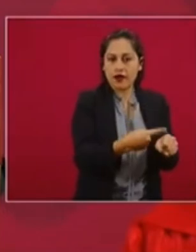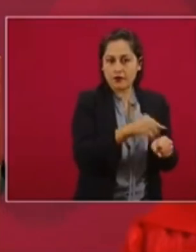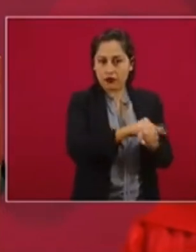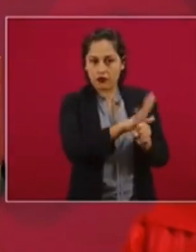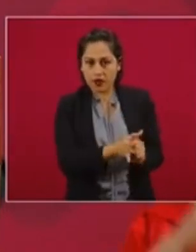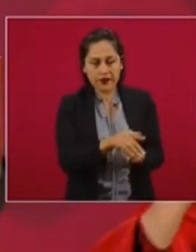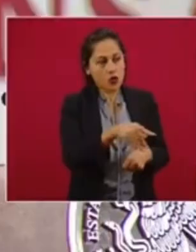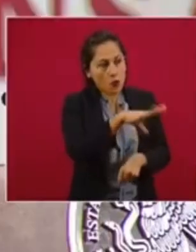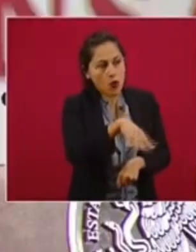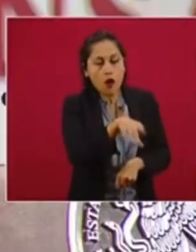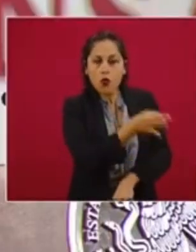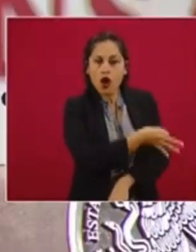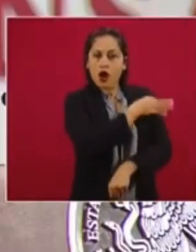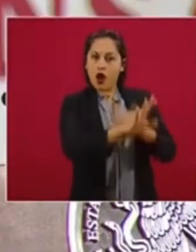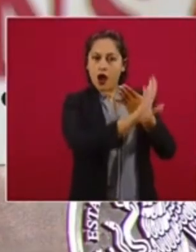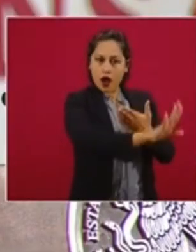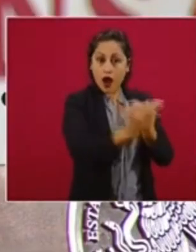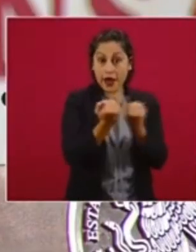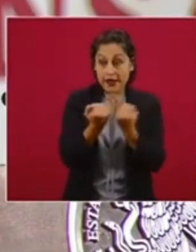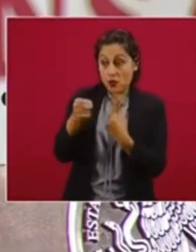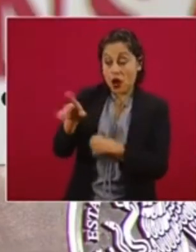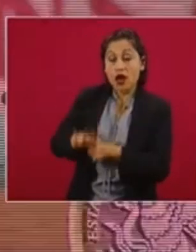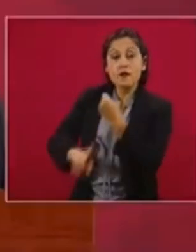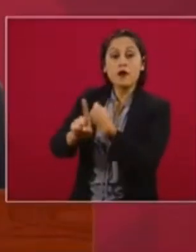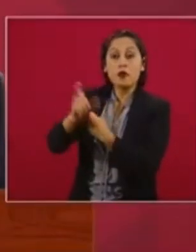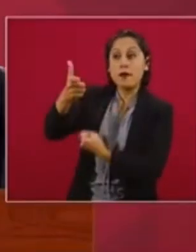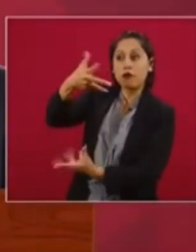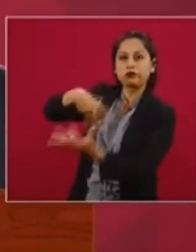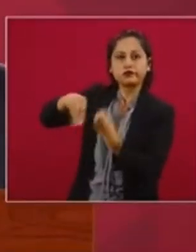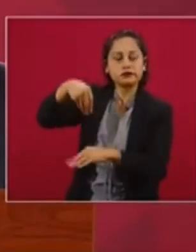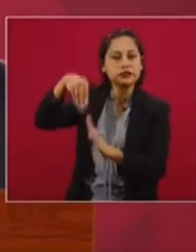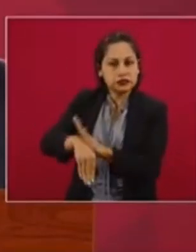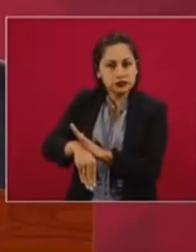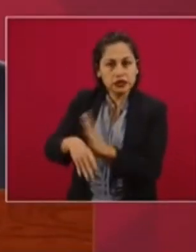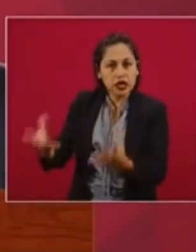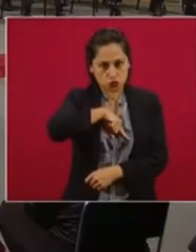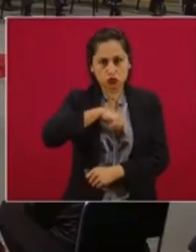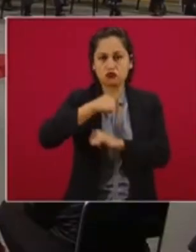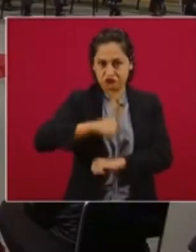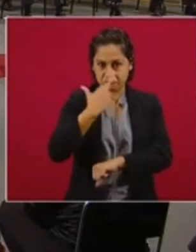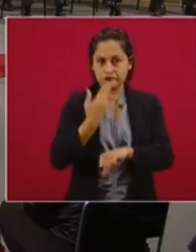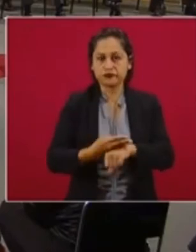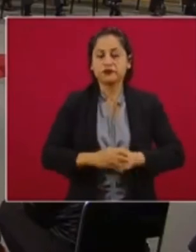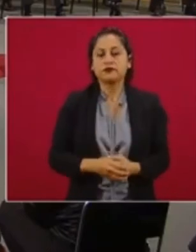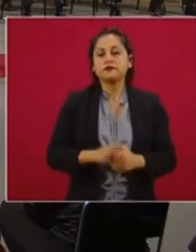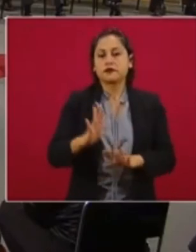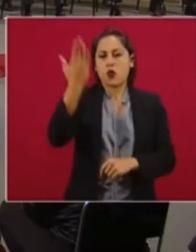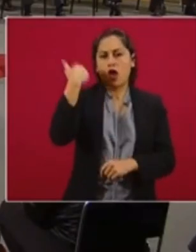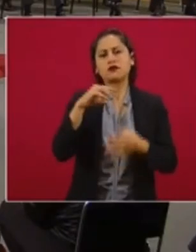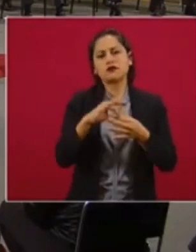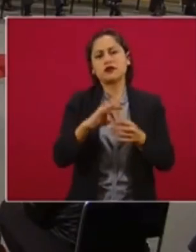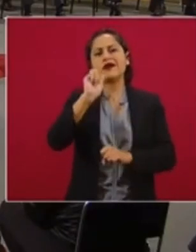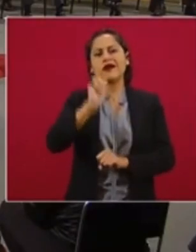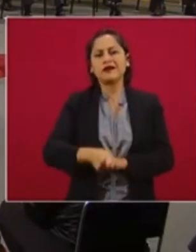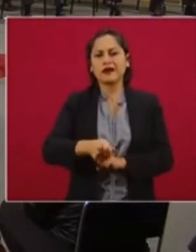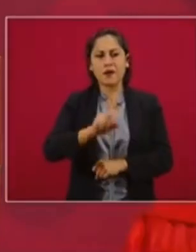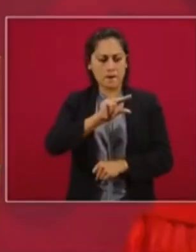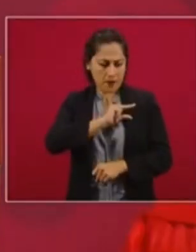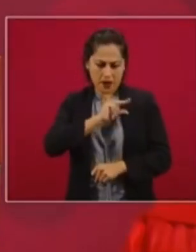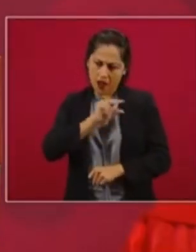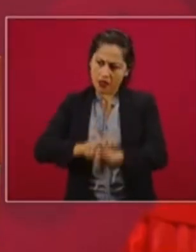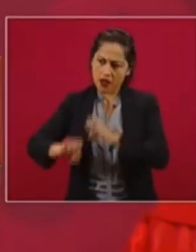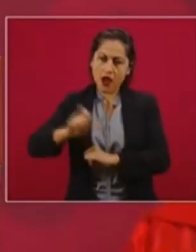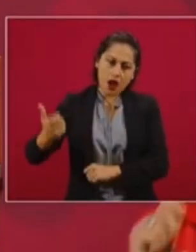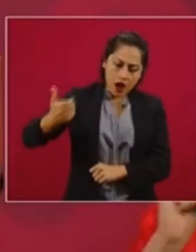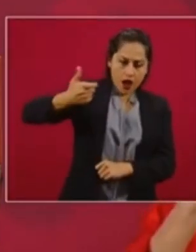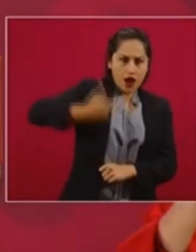tenemos los mexicanos para luchar contra la pared económica es la inversión privada. La inversión privada es la esperanza para